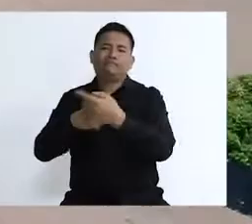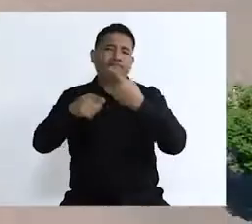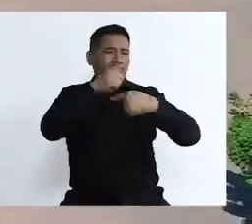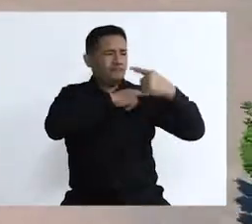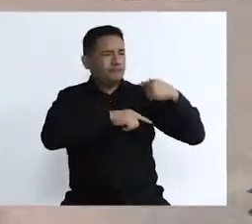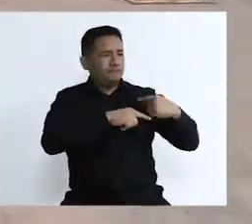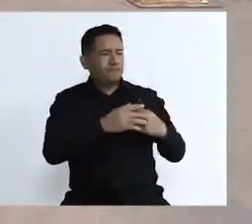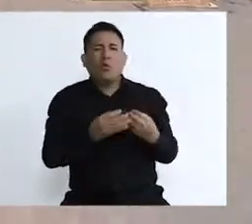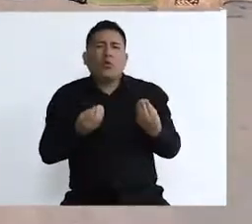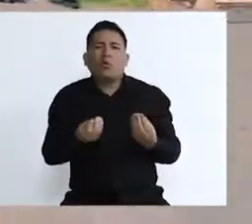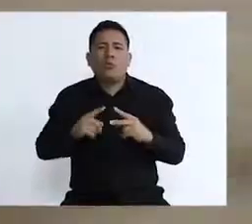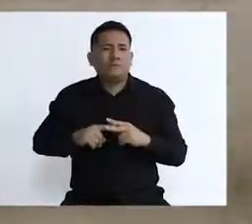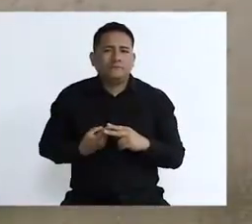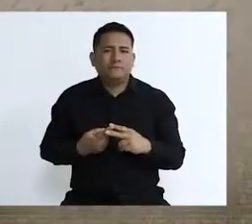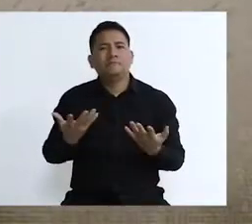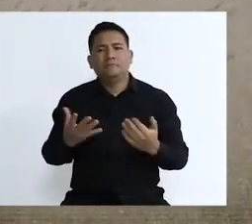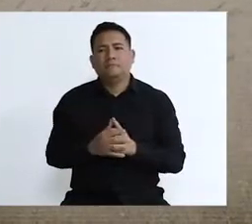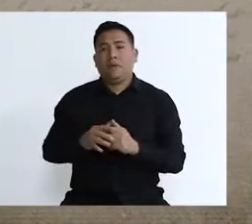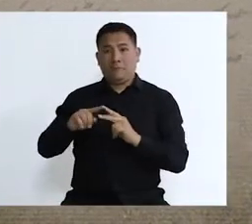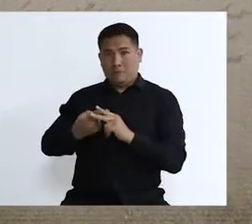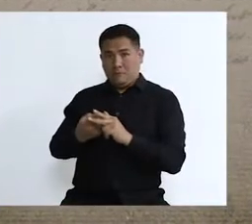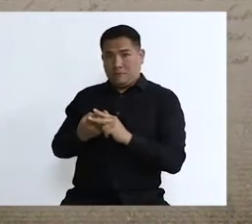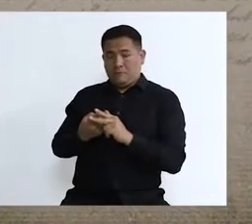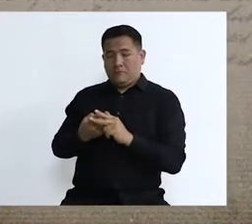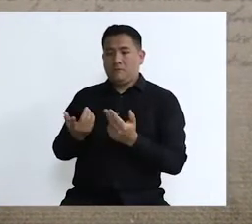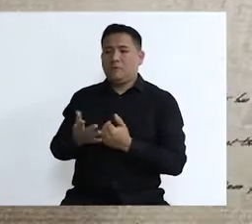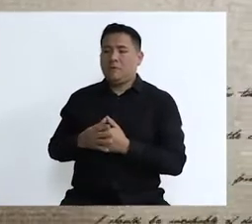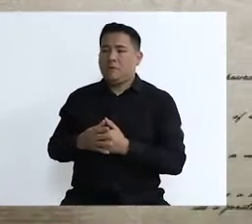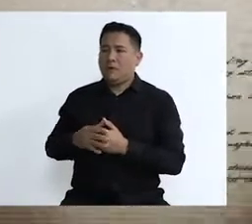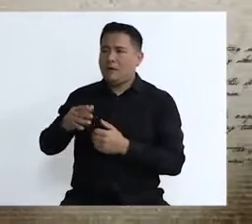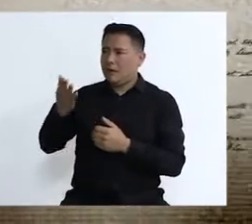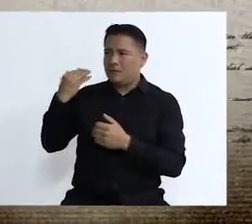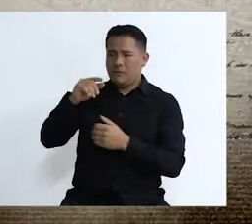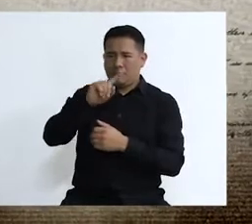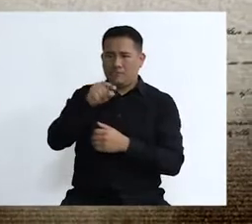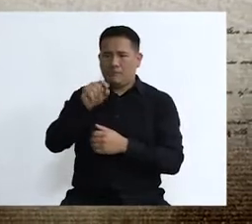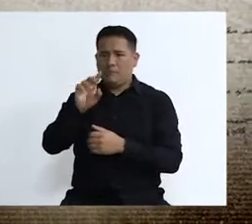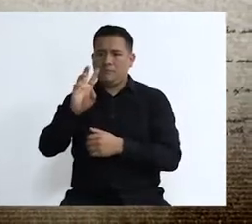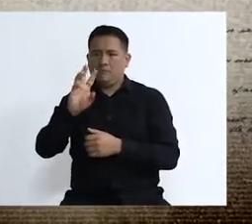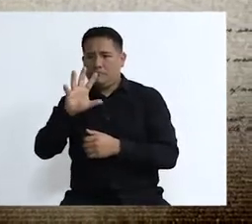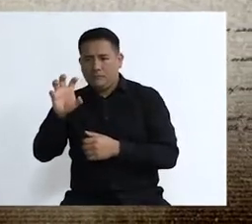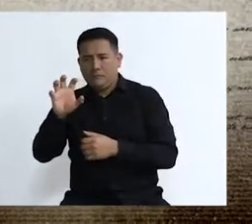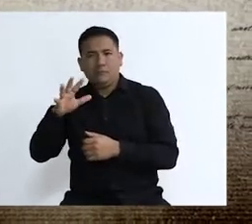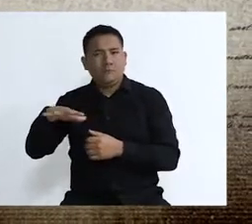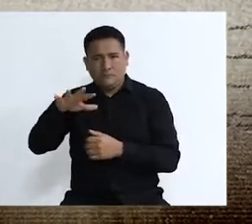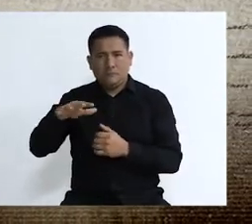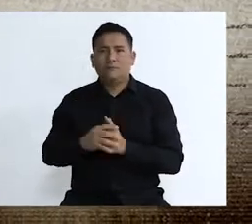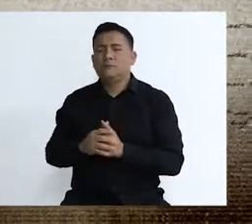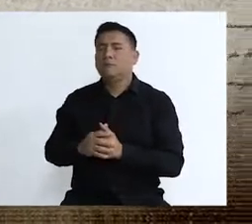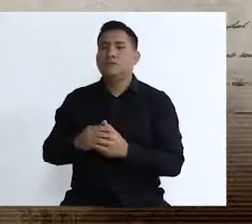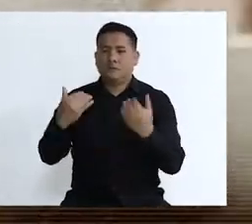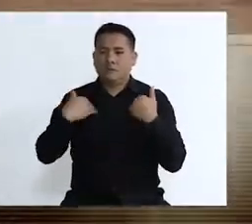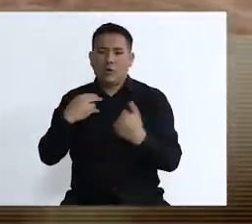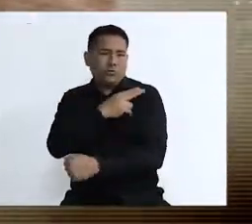comprender cómo se fue gestando. Originalmente, en este espacio, desde finales del siglo XVI, existió el Hospital San